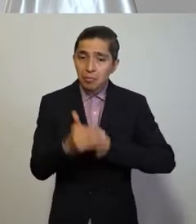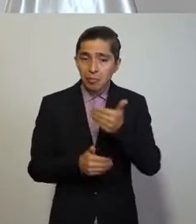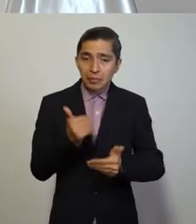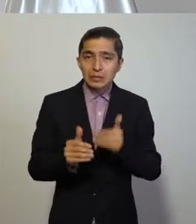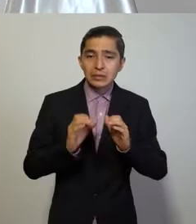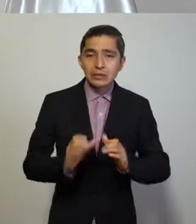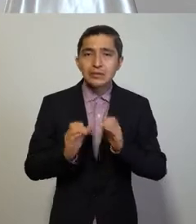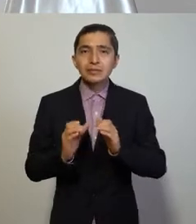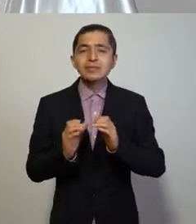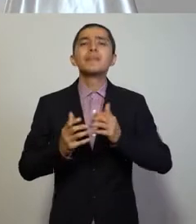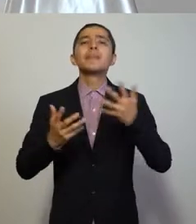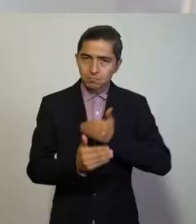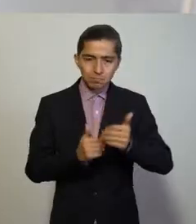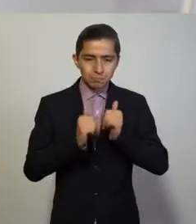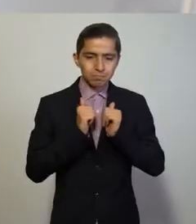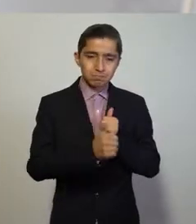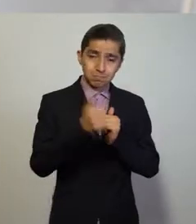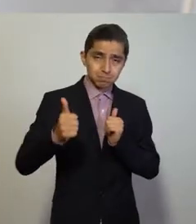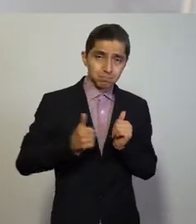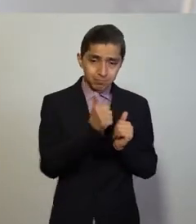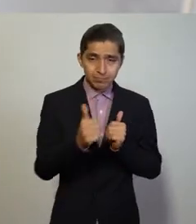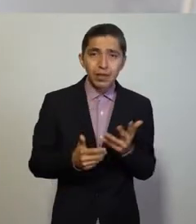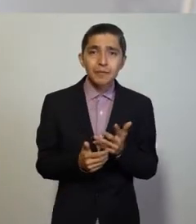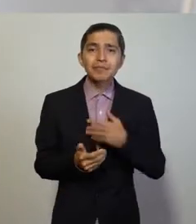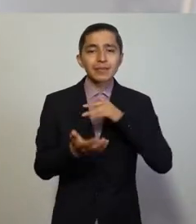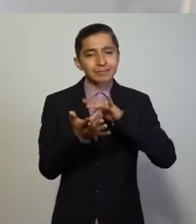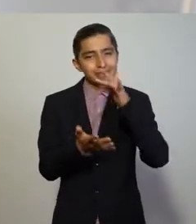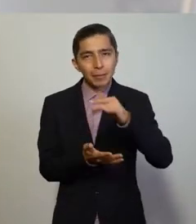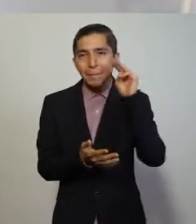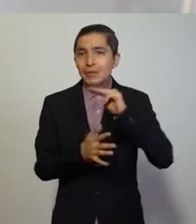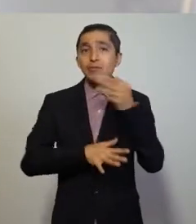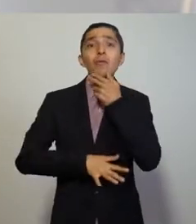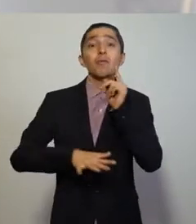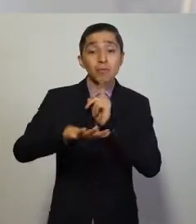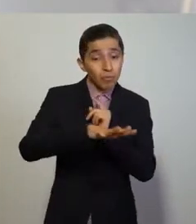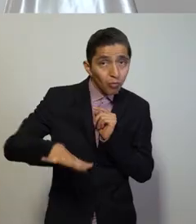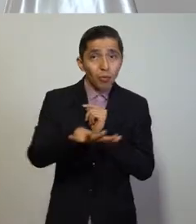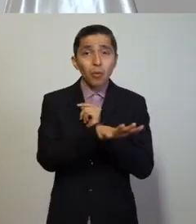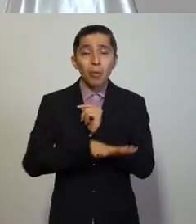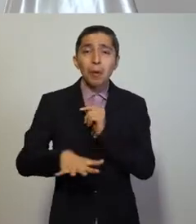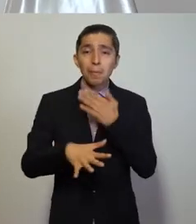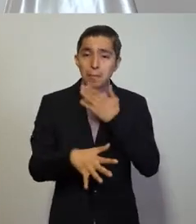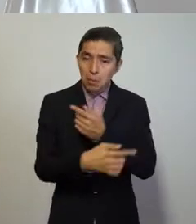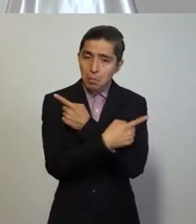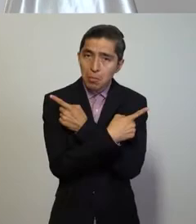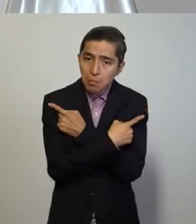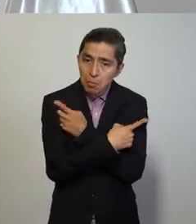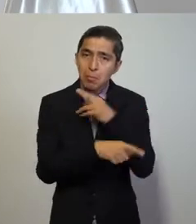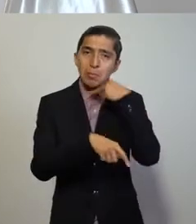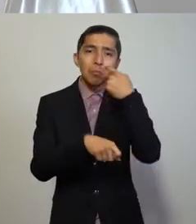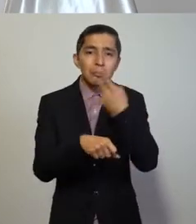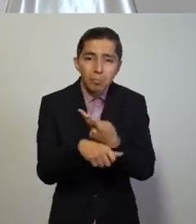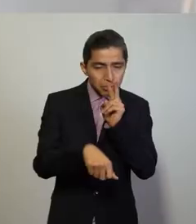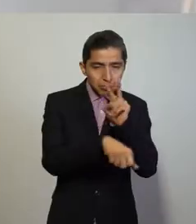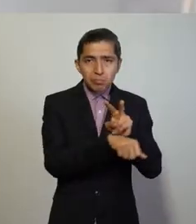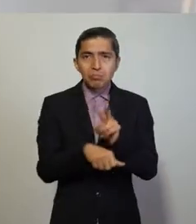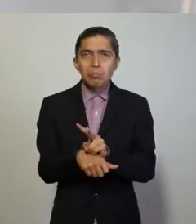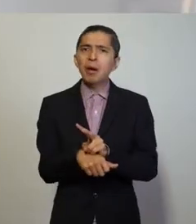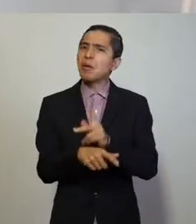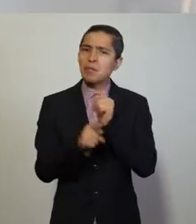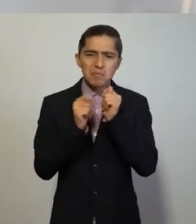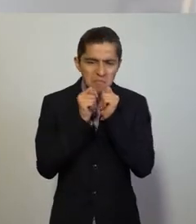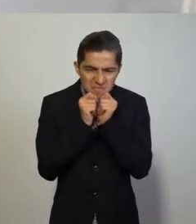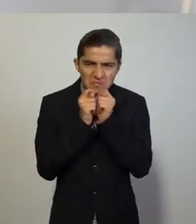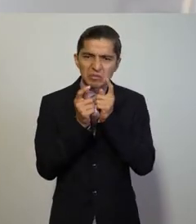momento lo que nos corresponde. Agradezco a las michoacanas, a los michoacanos, que con disciplina, voluntad y